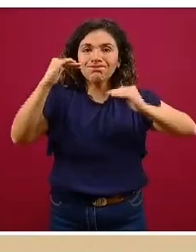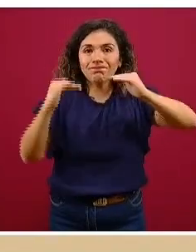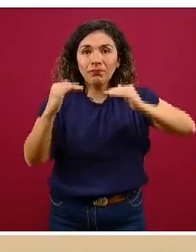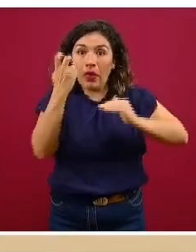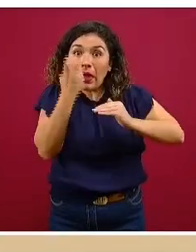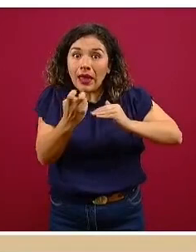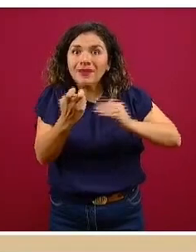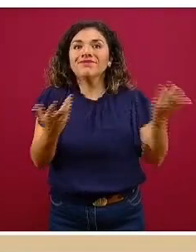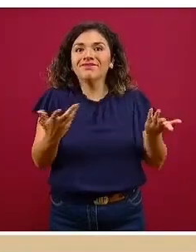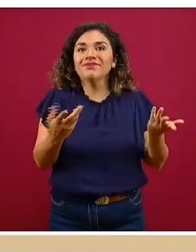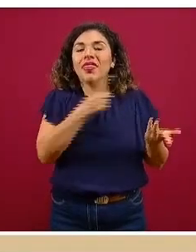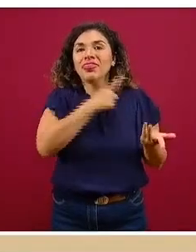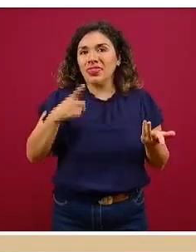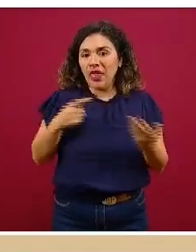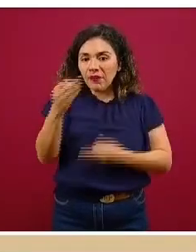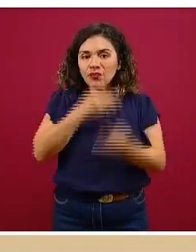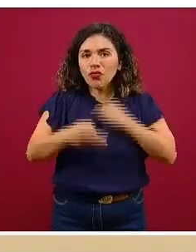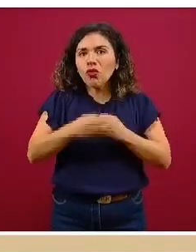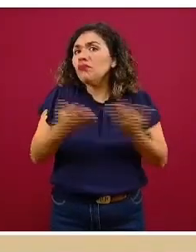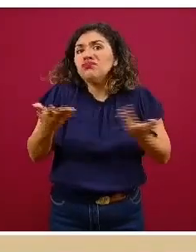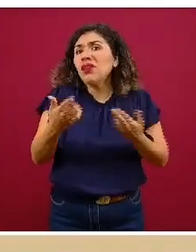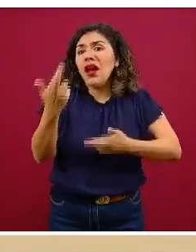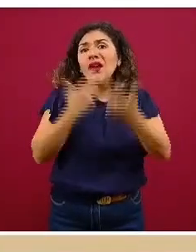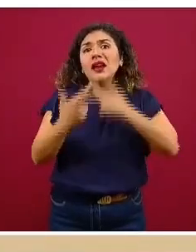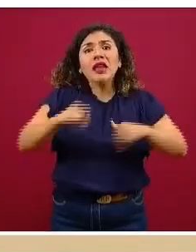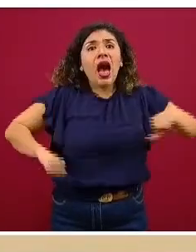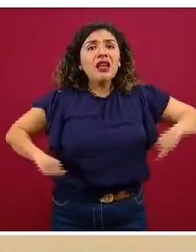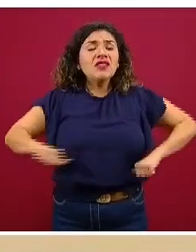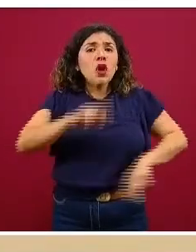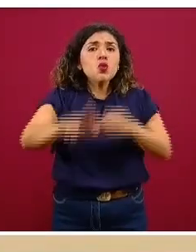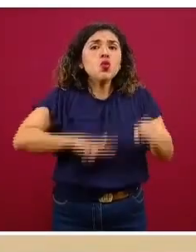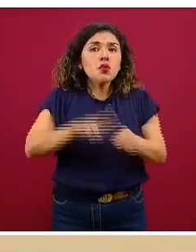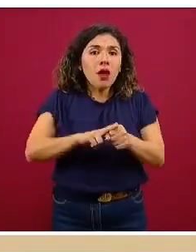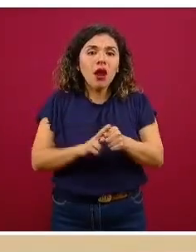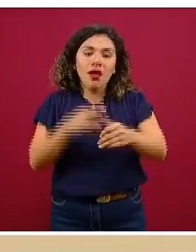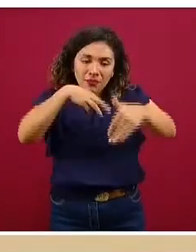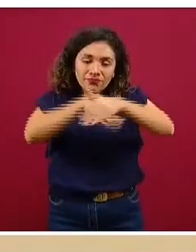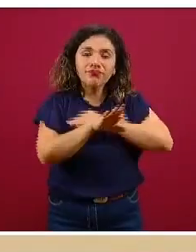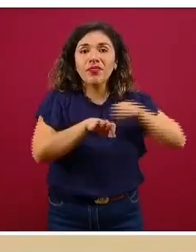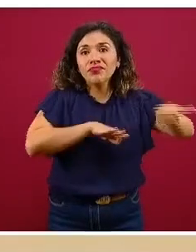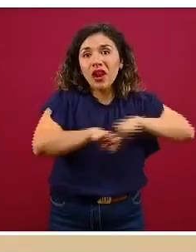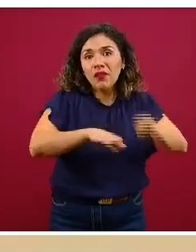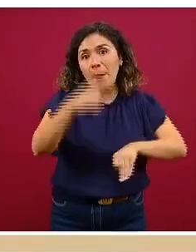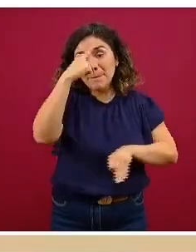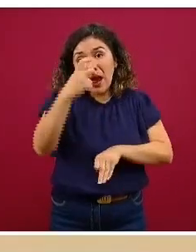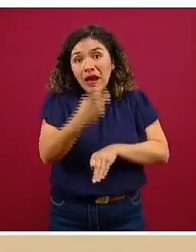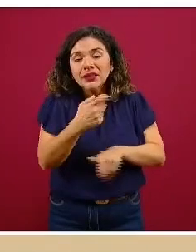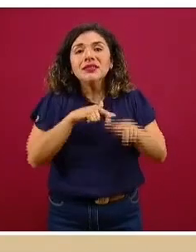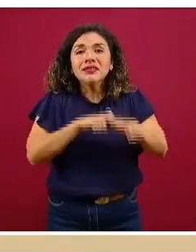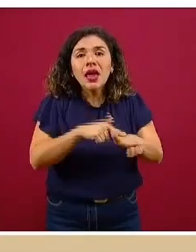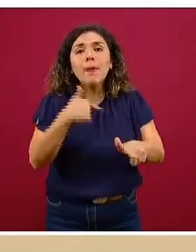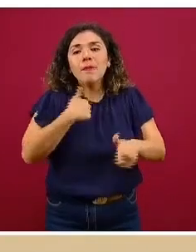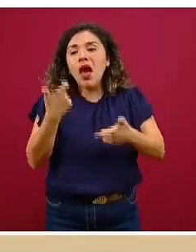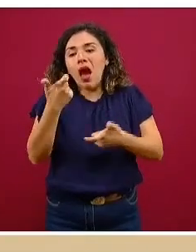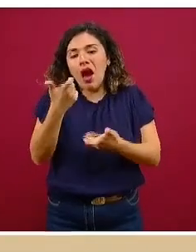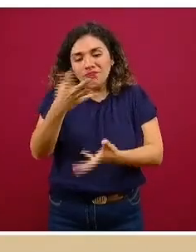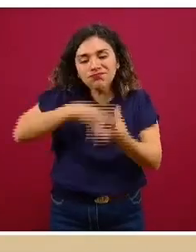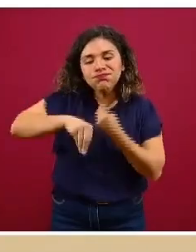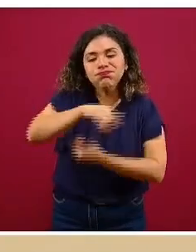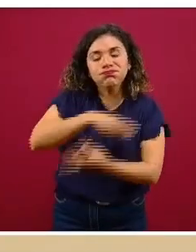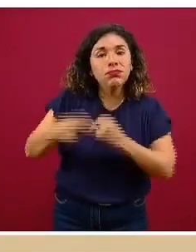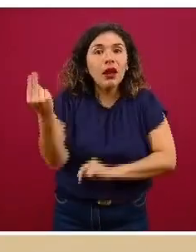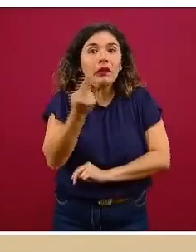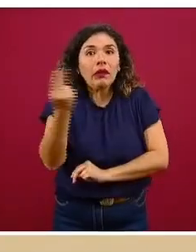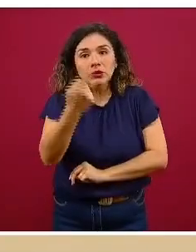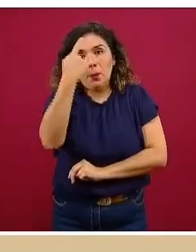tenemos que también, de alguna forma, retomar nuestras actividades laborales para poder contribuir para nuestro gasto, para